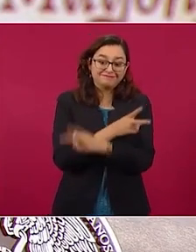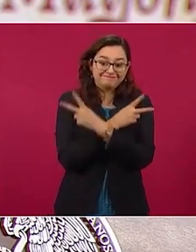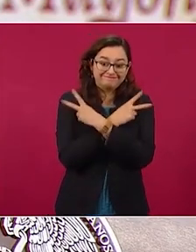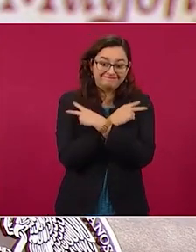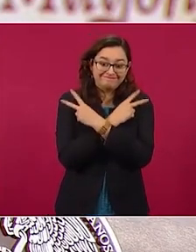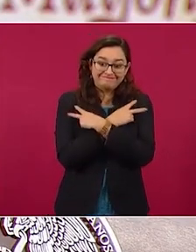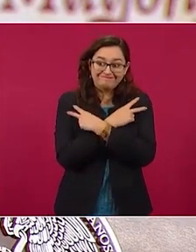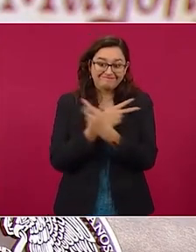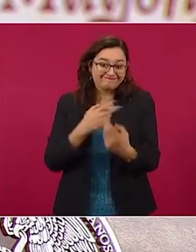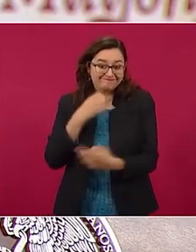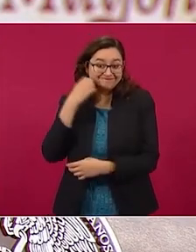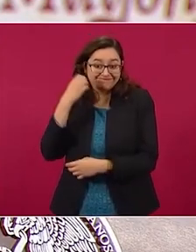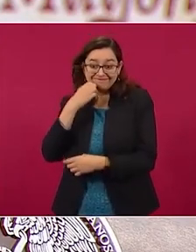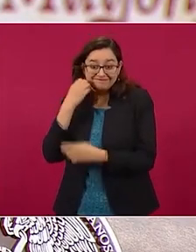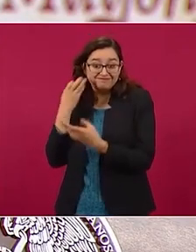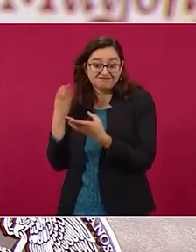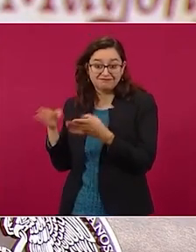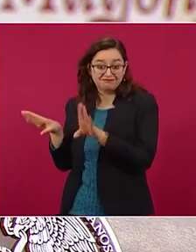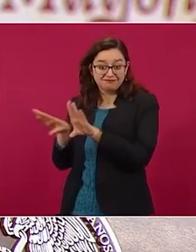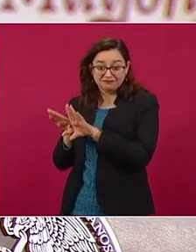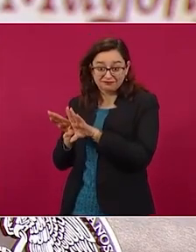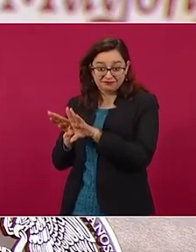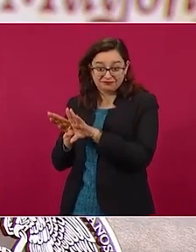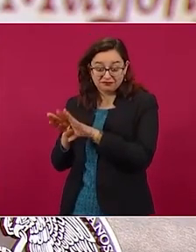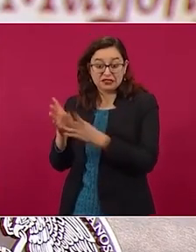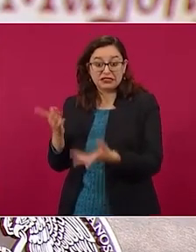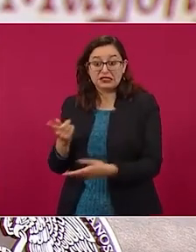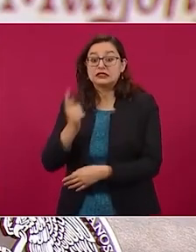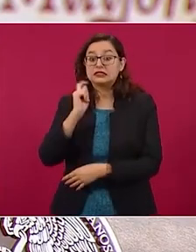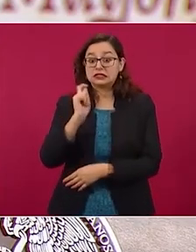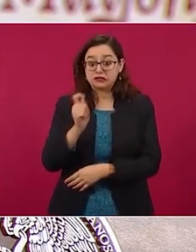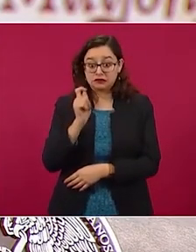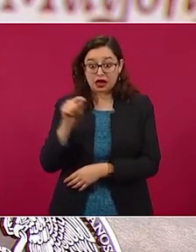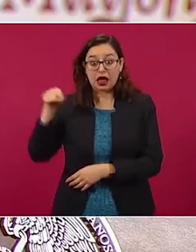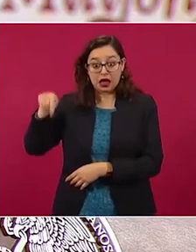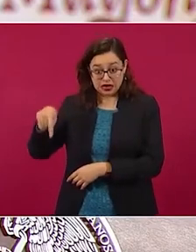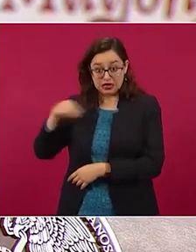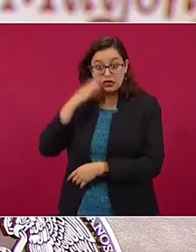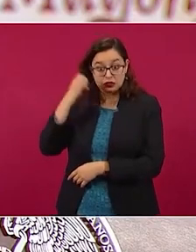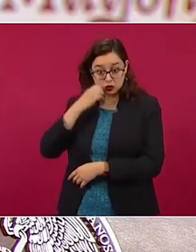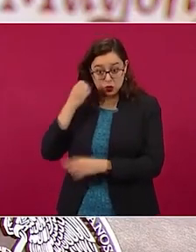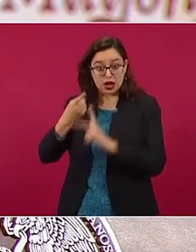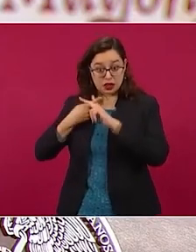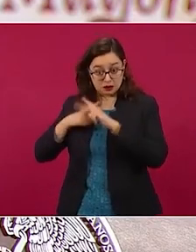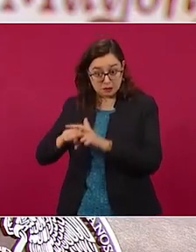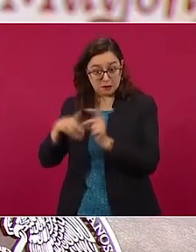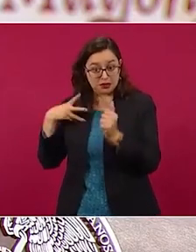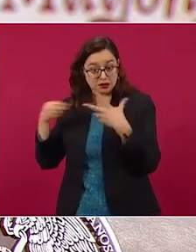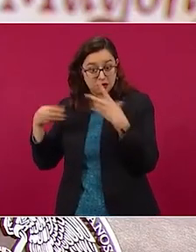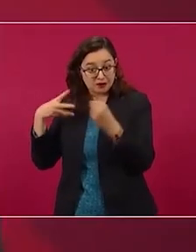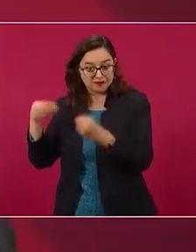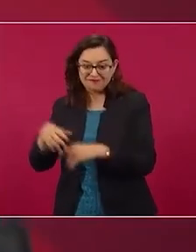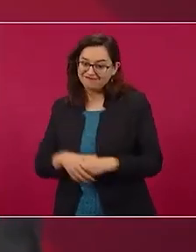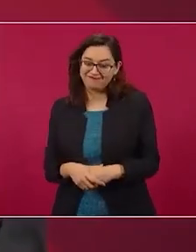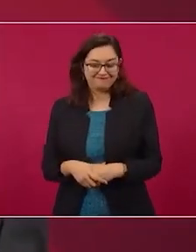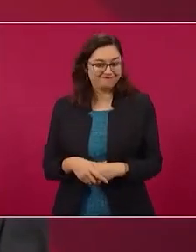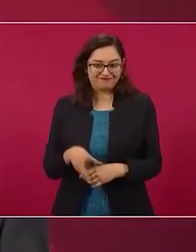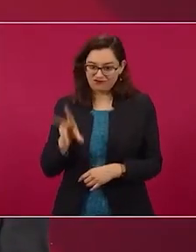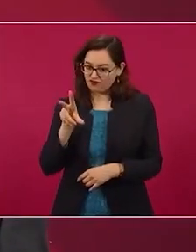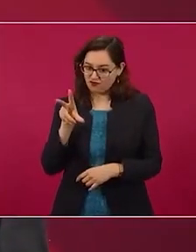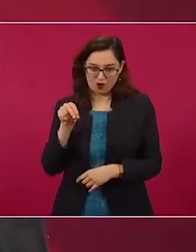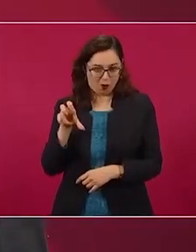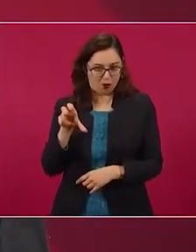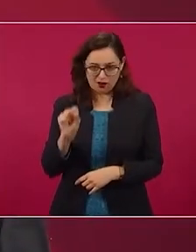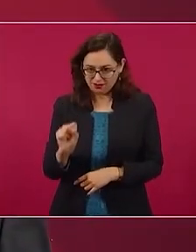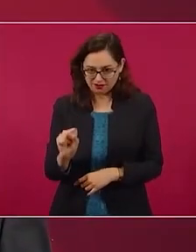estaban de vacaciones. Es decir, no fue por abrir las escuelas donde empezaron los contagios. Durante las vacaciones, que están